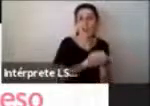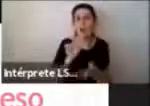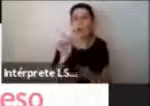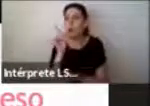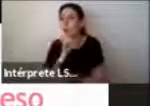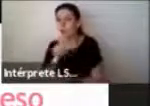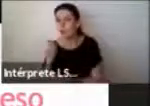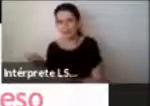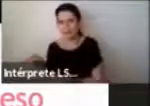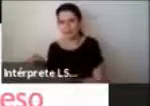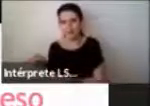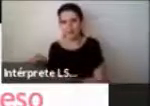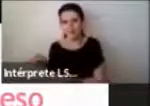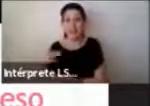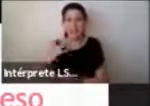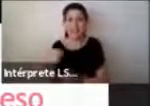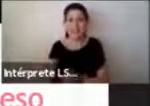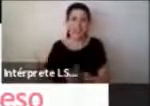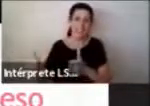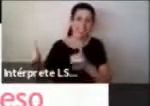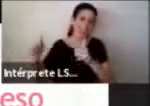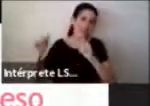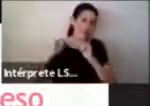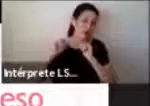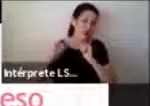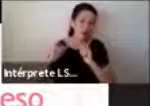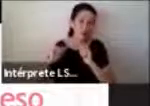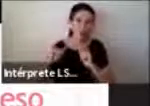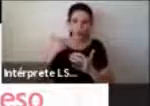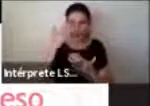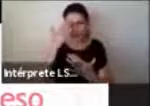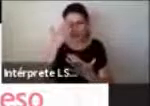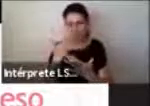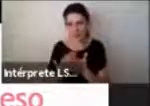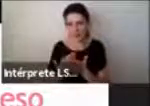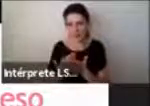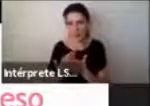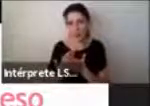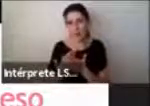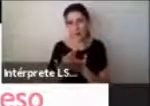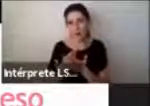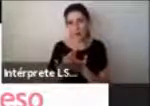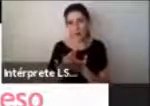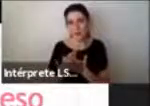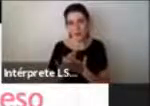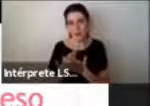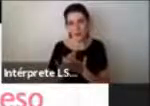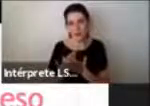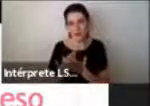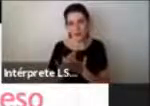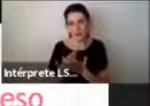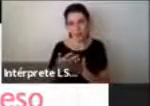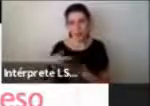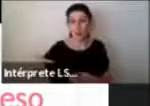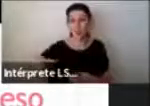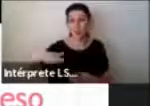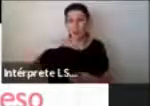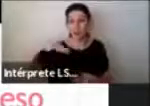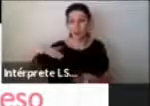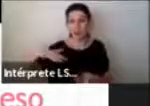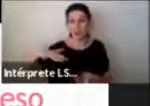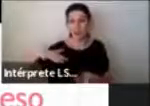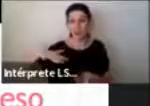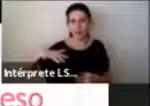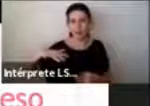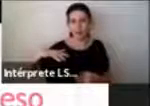porque ese es el desafío al que nos enfrentamos todos, ¿cierto? En sociedad tendemos a actuar desde lo que para